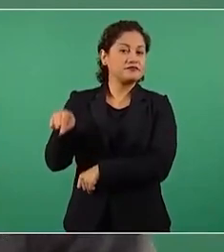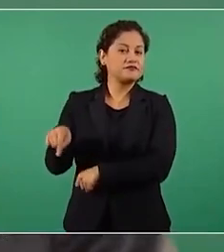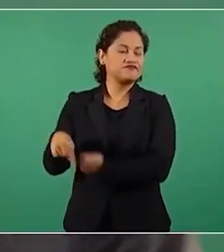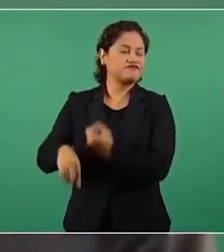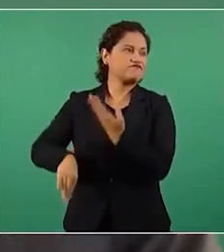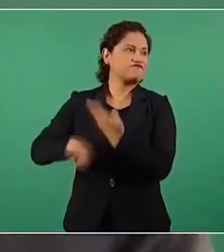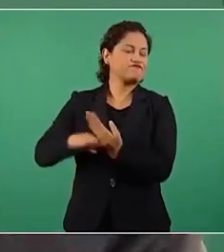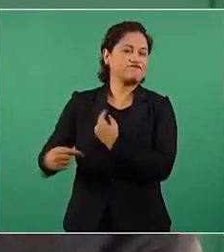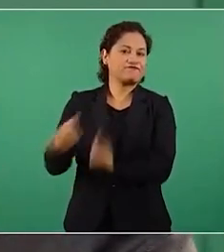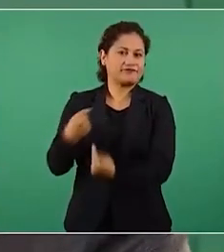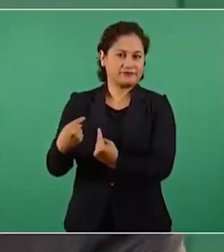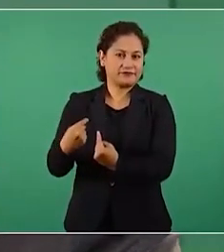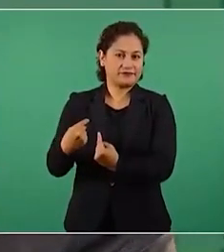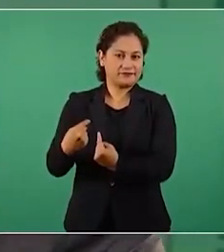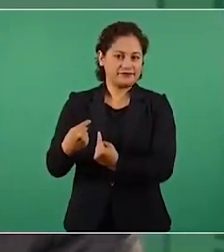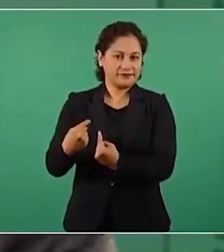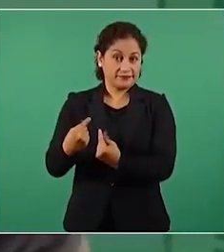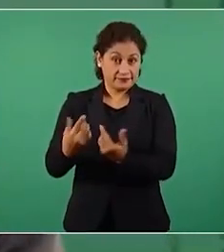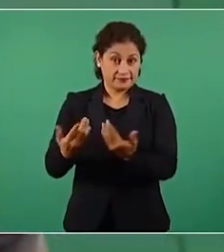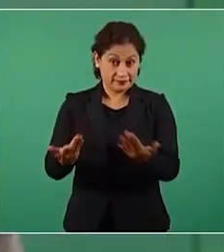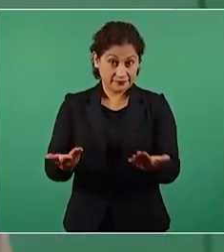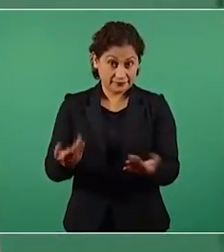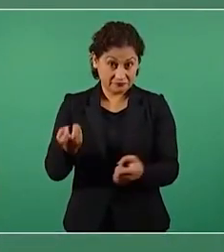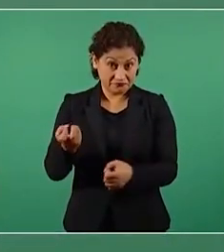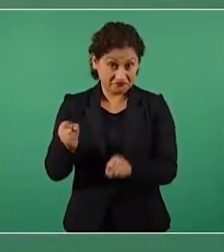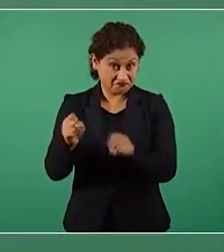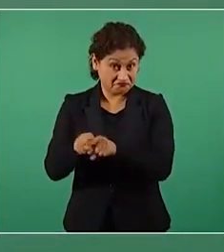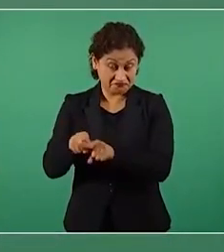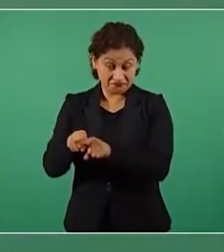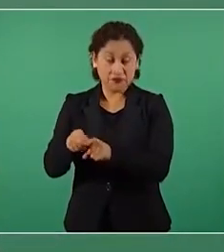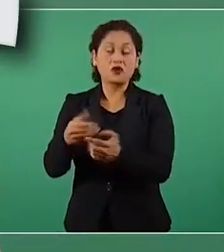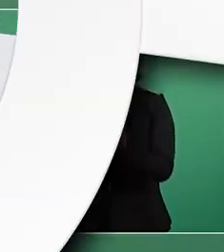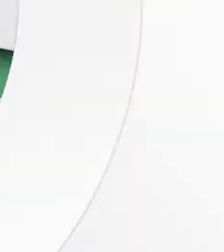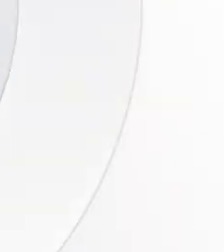Entonces este ejercicio ayuda mucho.